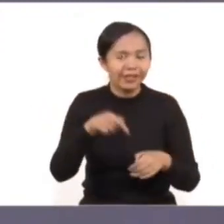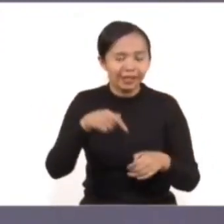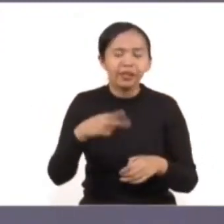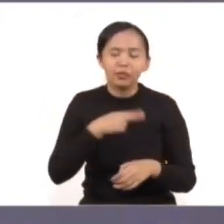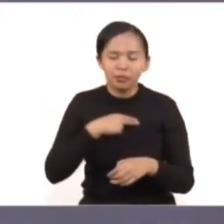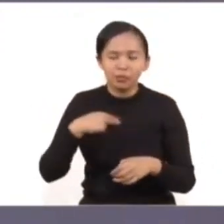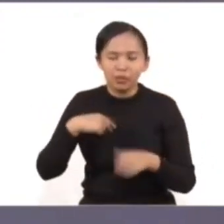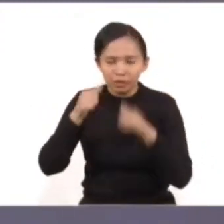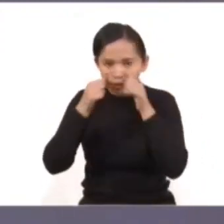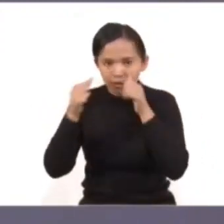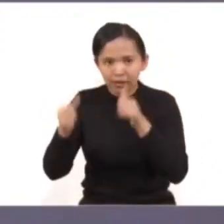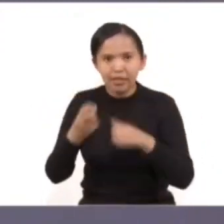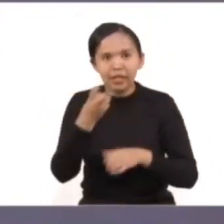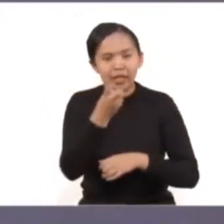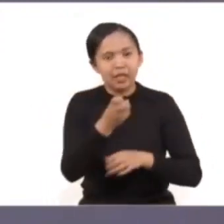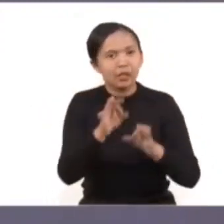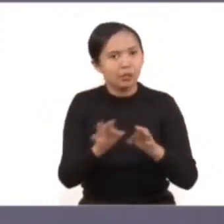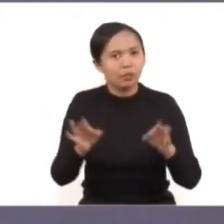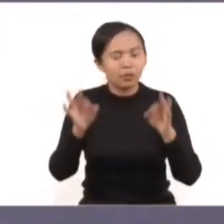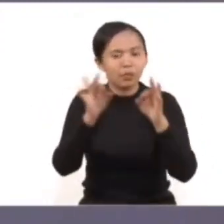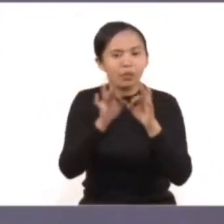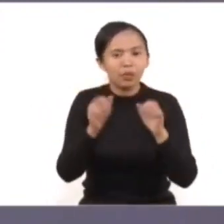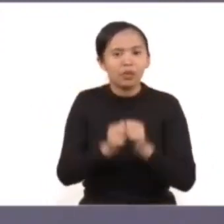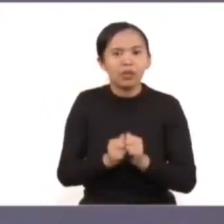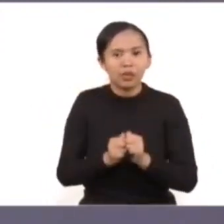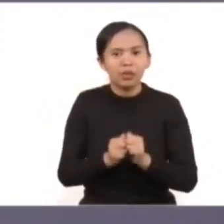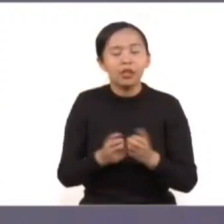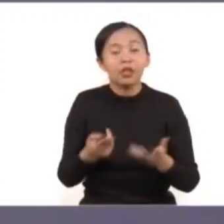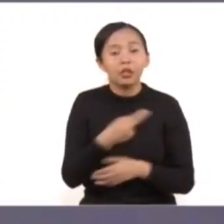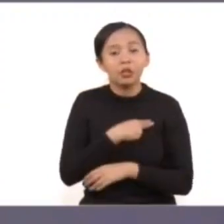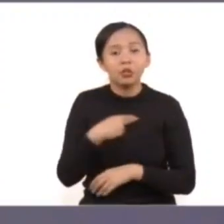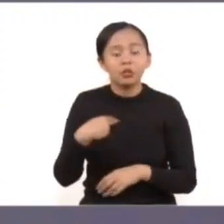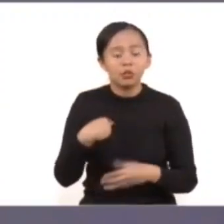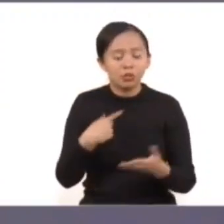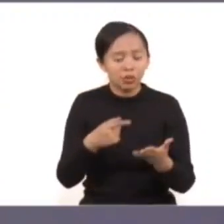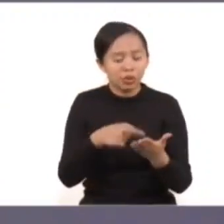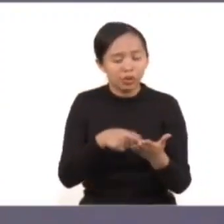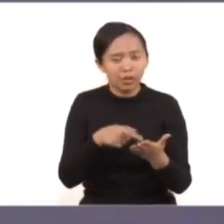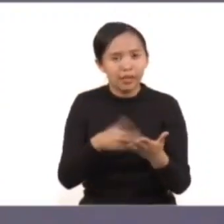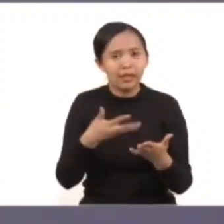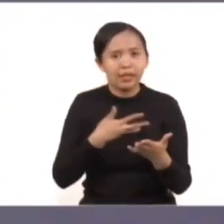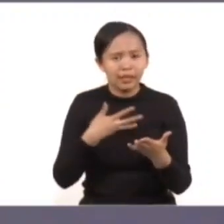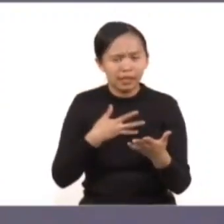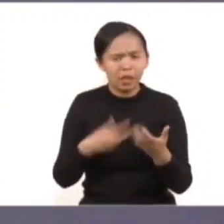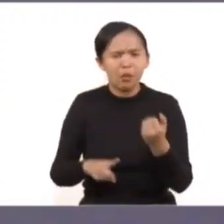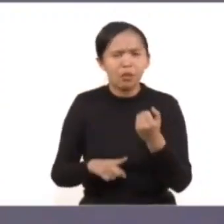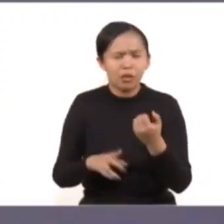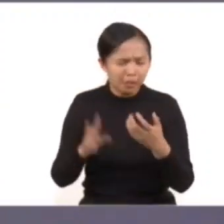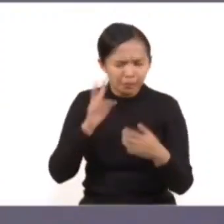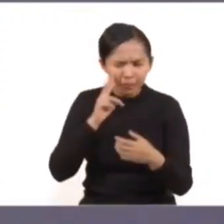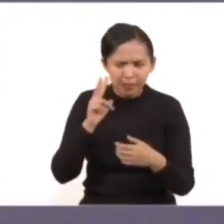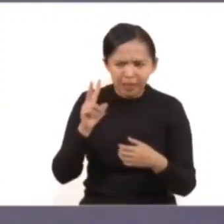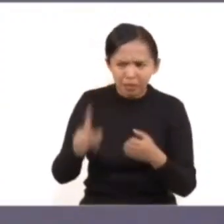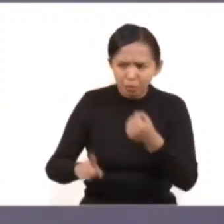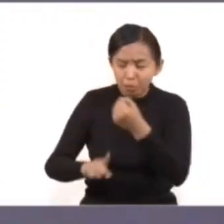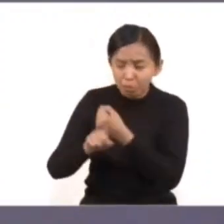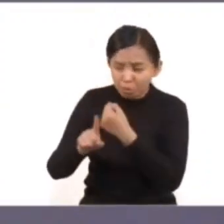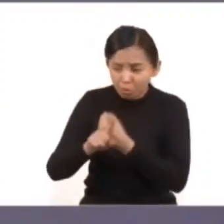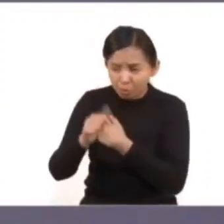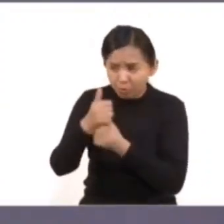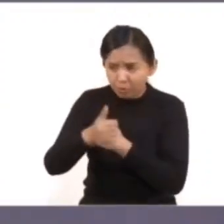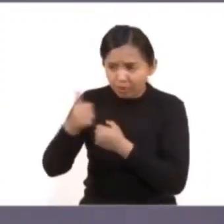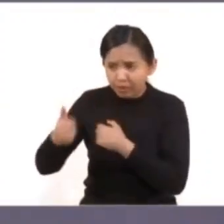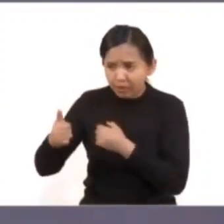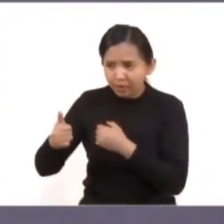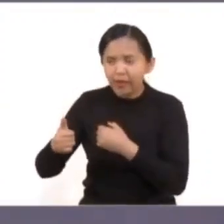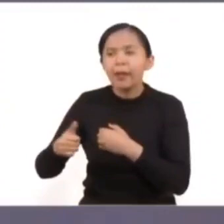Para esto es fundamental contar con herramientas que nos ayuden a conocer el riesgo en que se encuentran